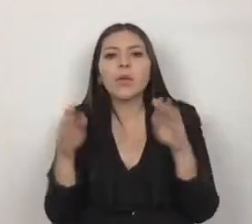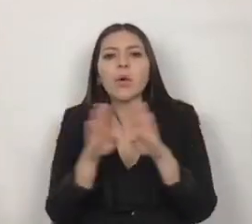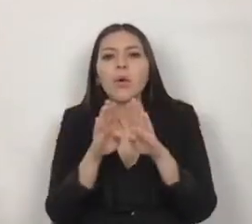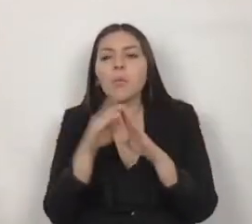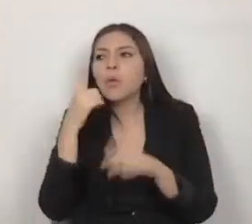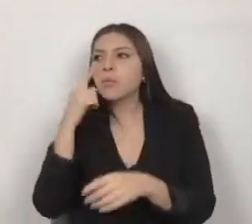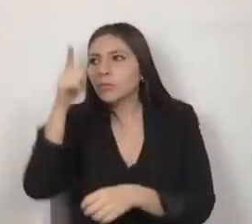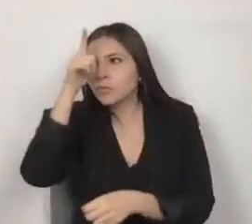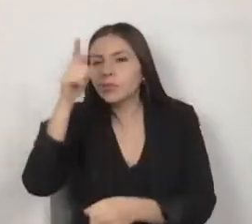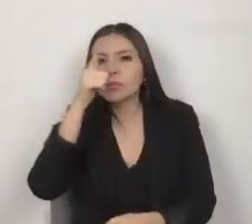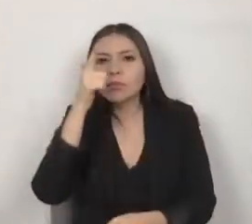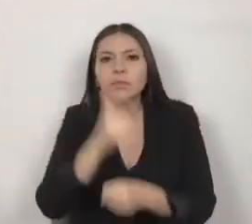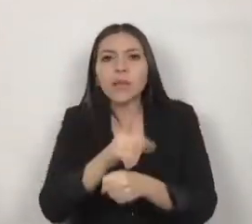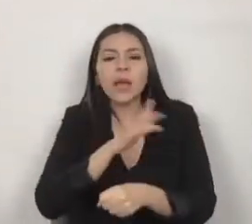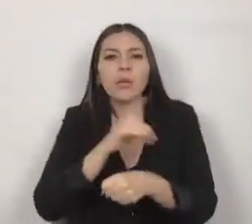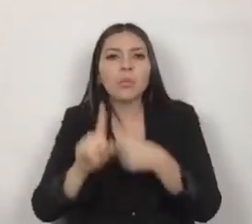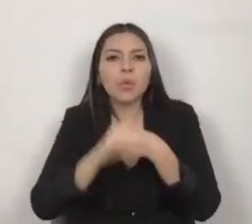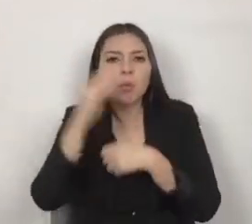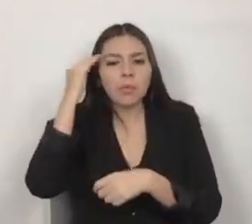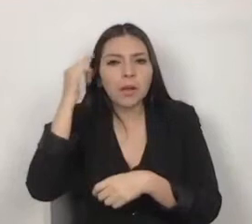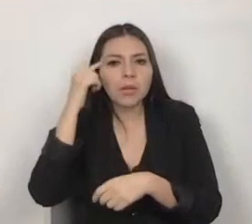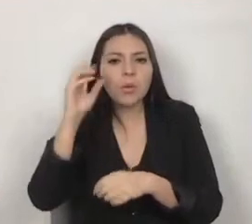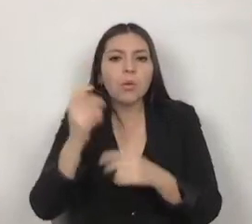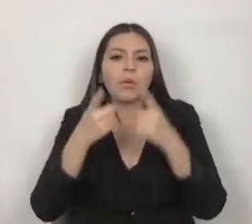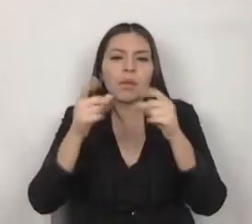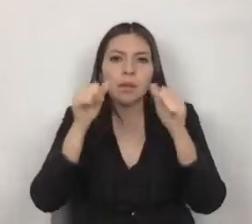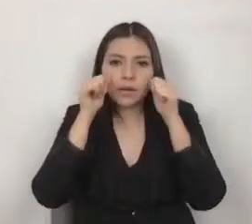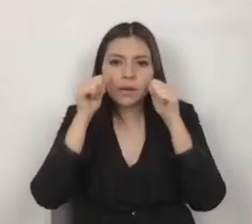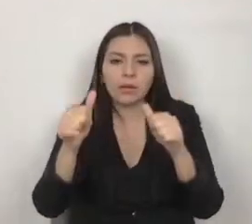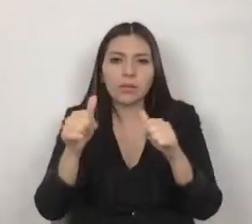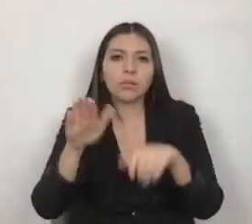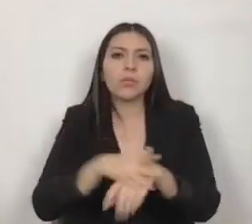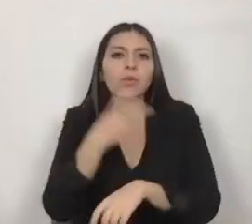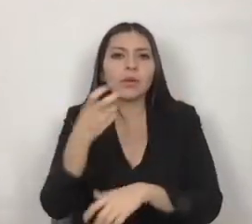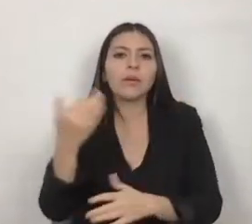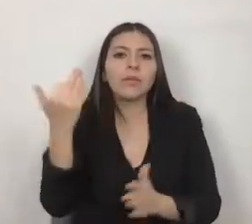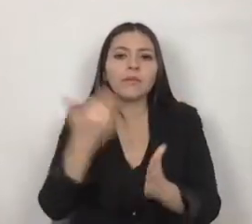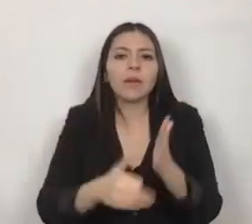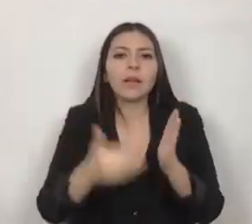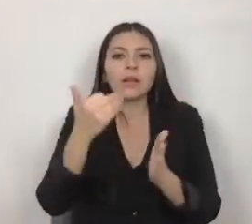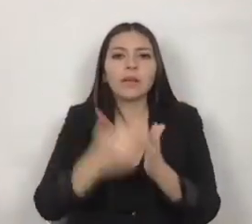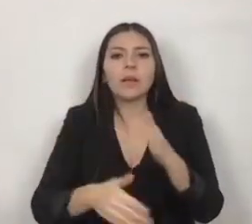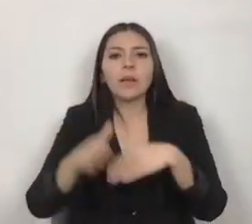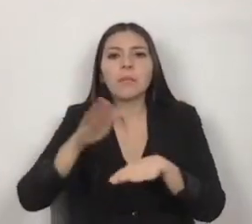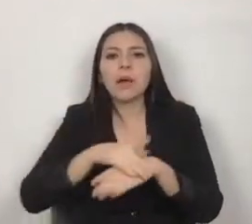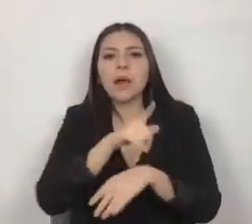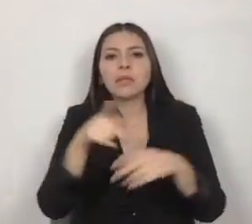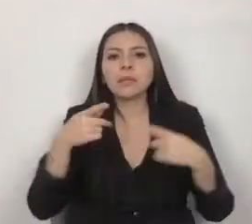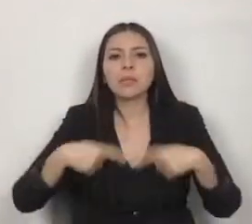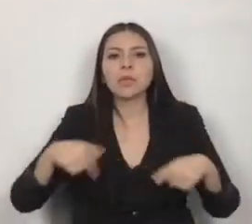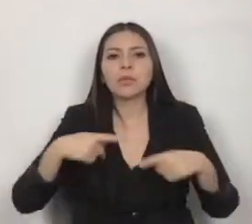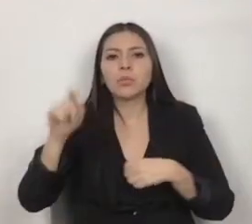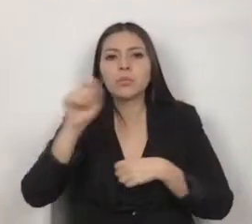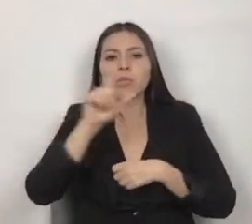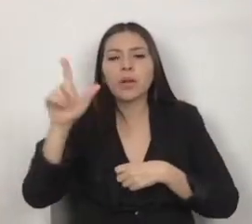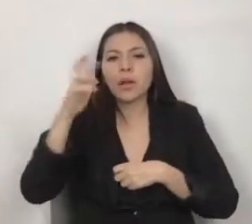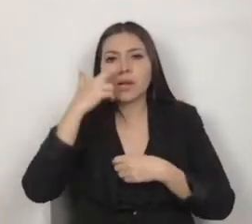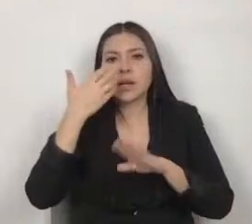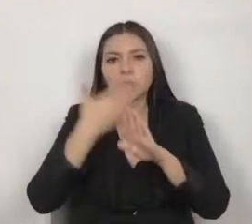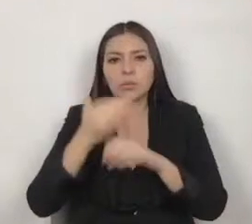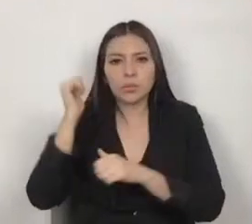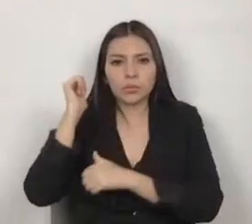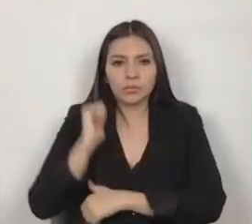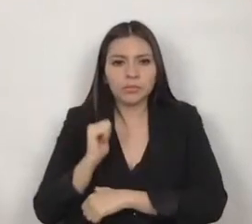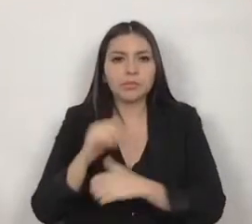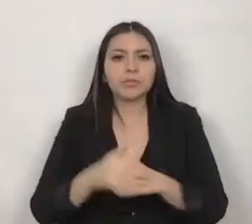y mucho menos atenderla. Por ello, hace falta profesionales que estén a cargo de ello. Según datos